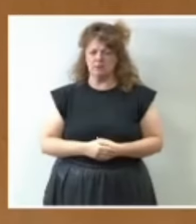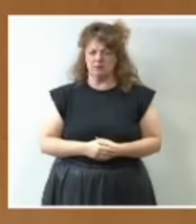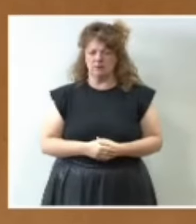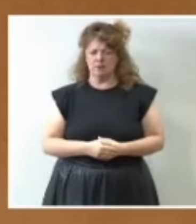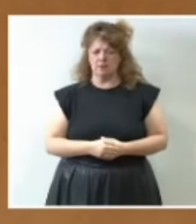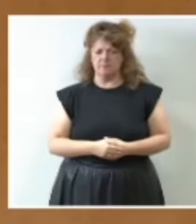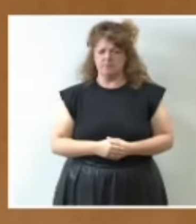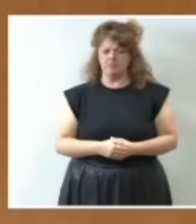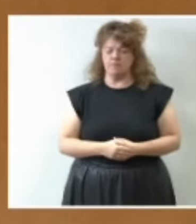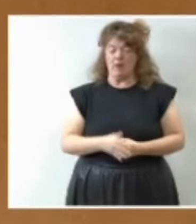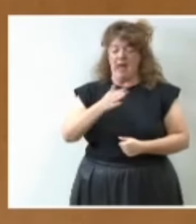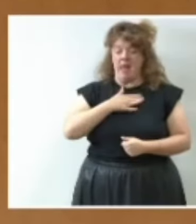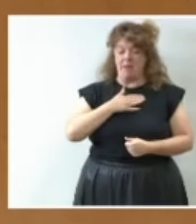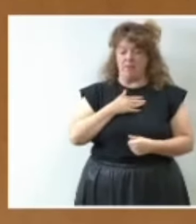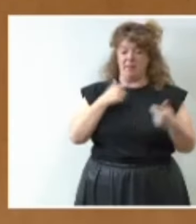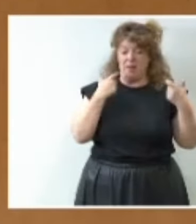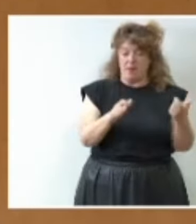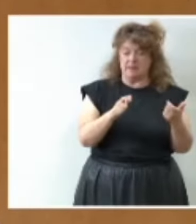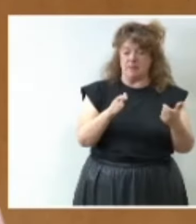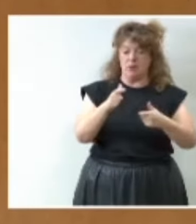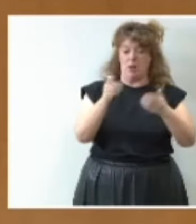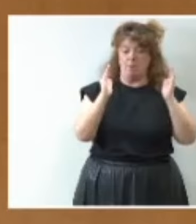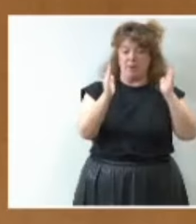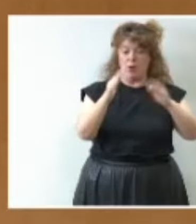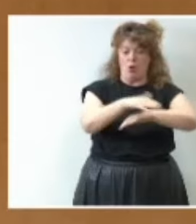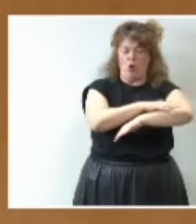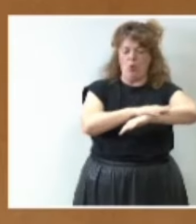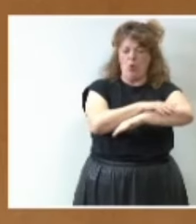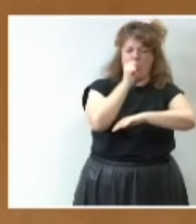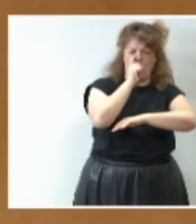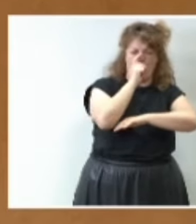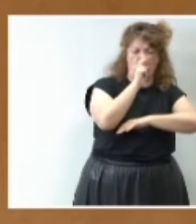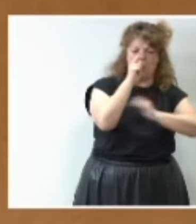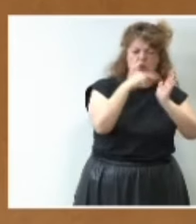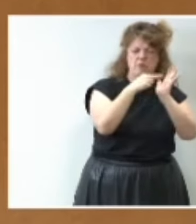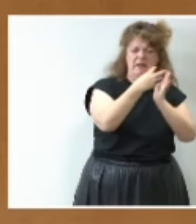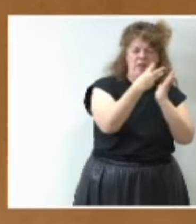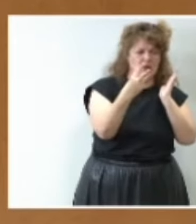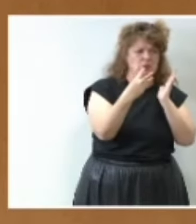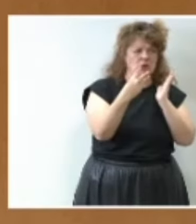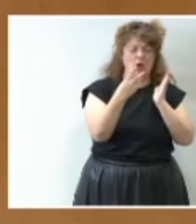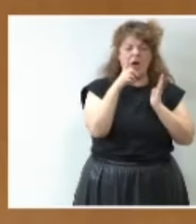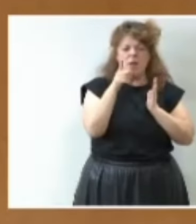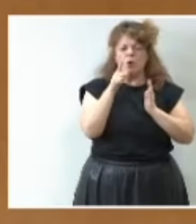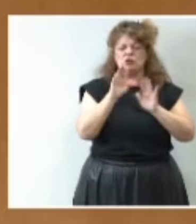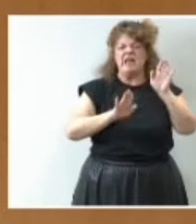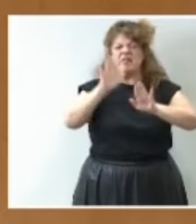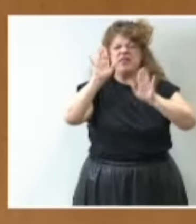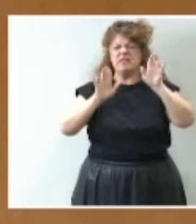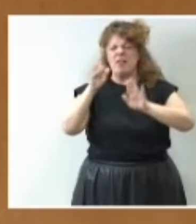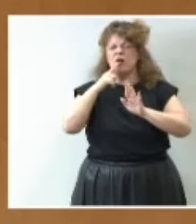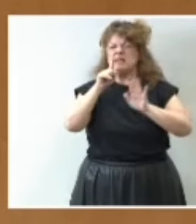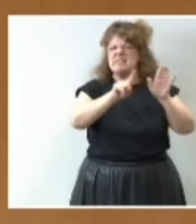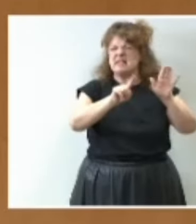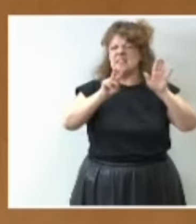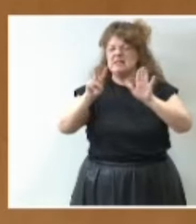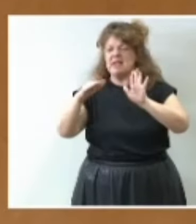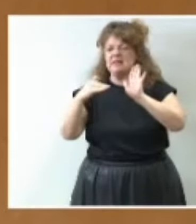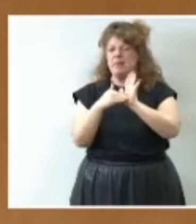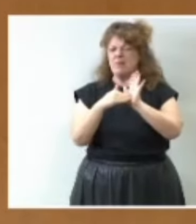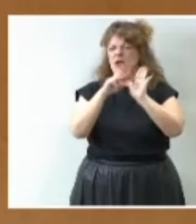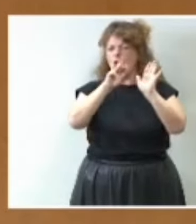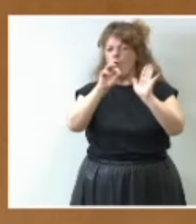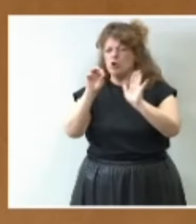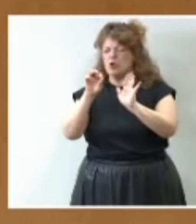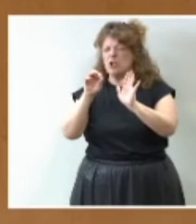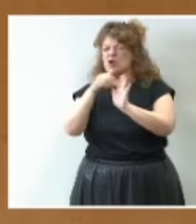particular de mi departamento en el periodo de gobierno es decir desde junio de 2018 hemos licitado más de 67.800